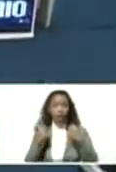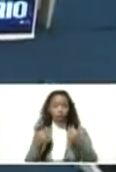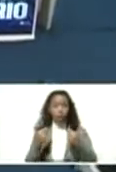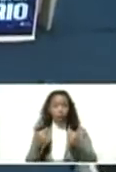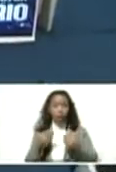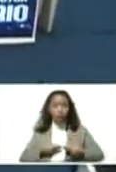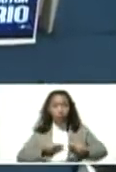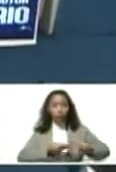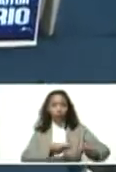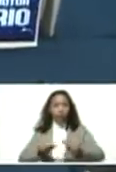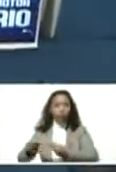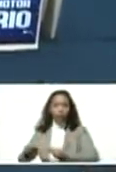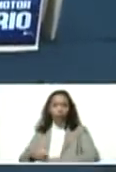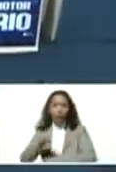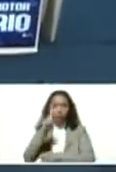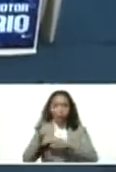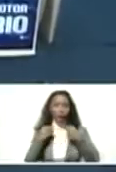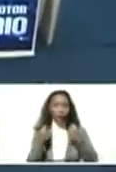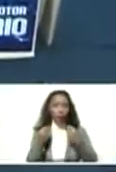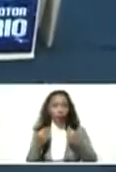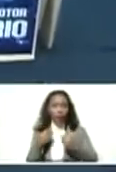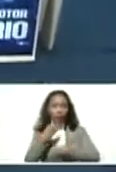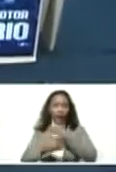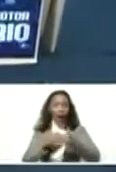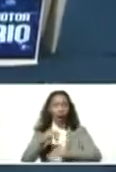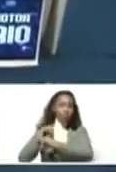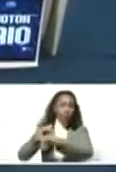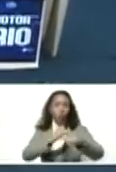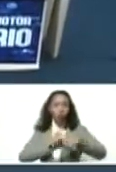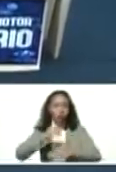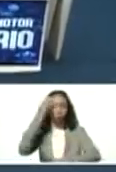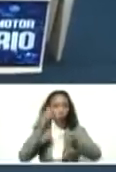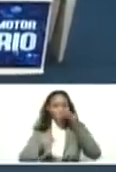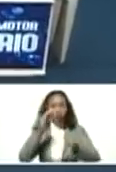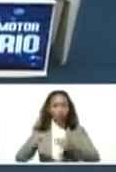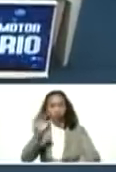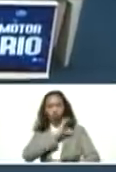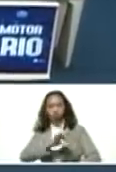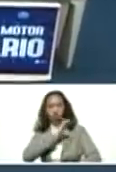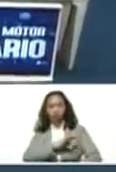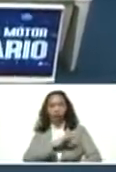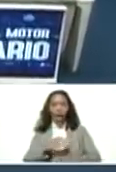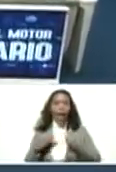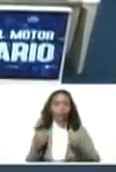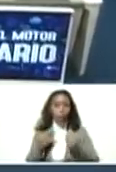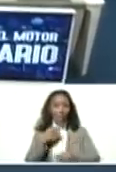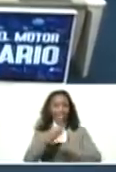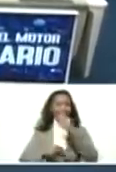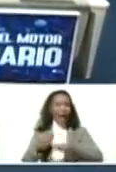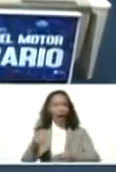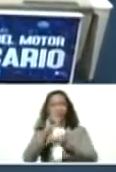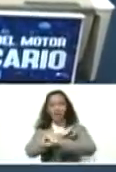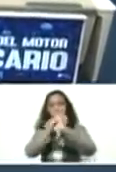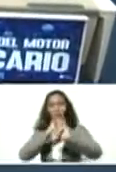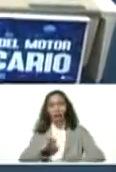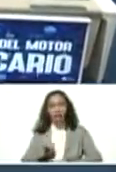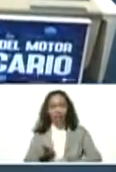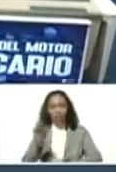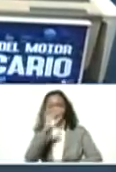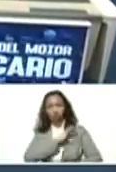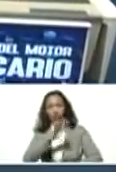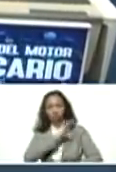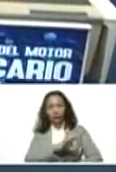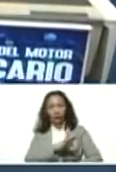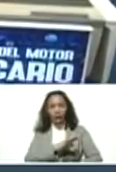distributiva, de una economía que genere igualdad y justicia social, de una economía que genere felicidad social,